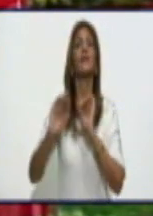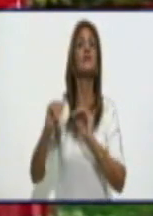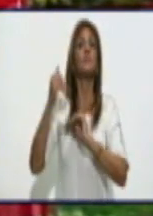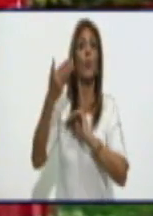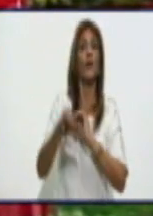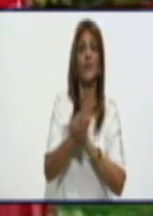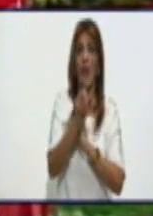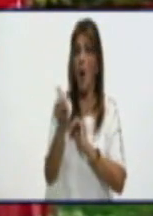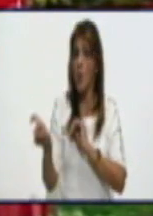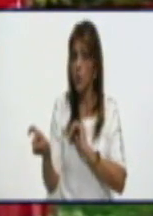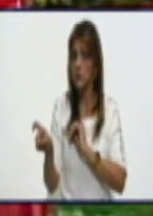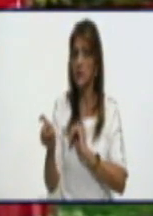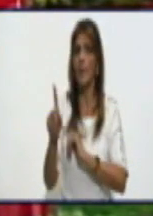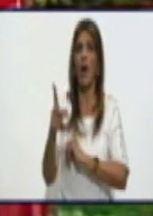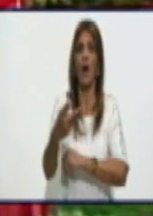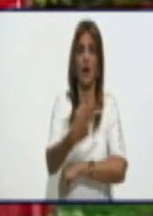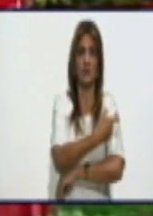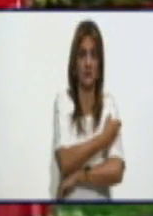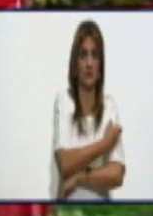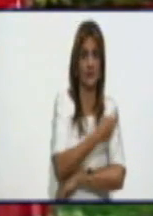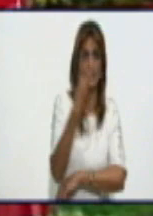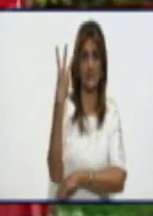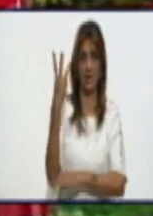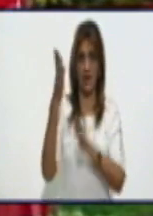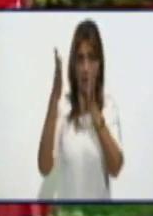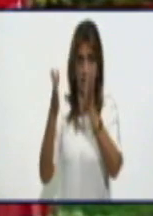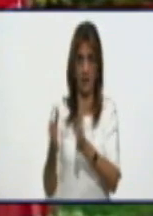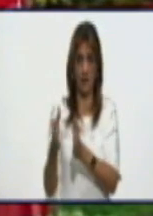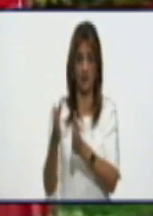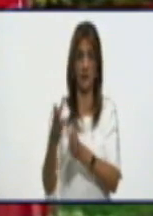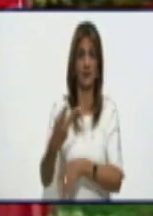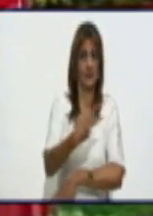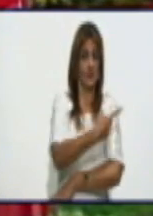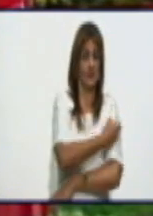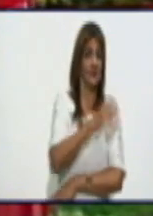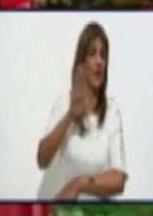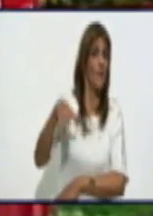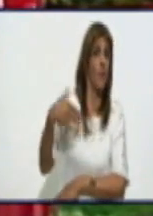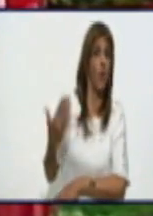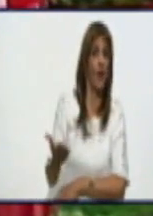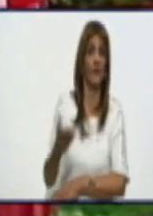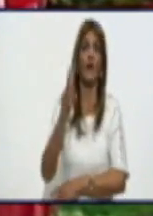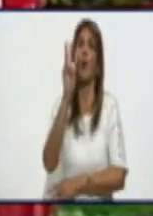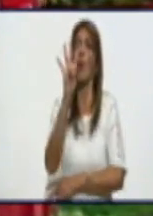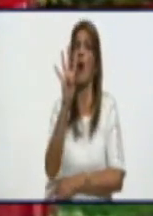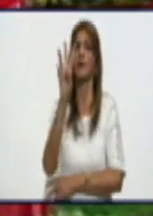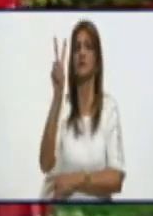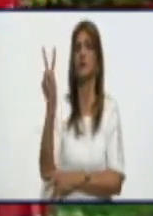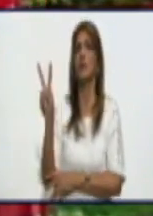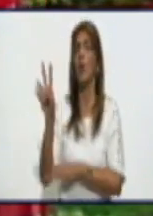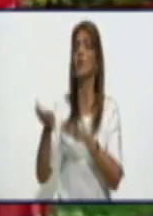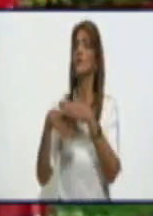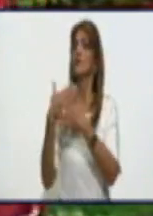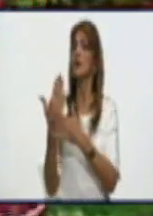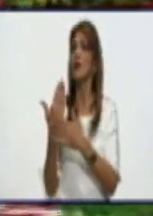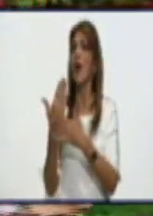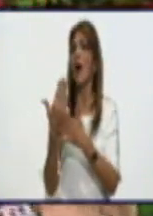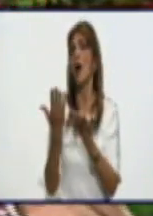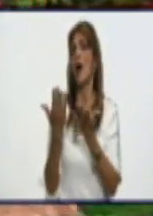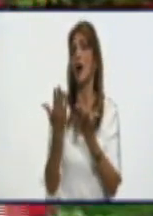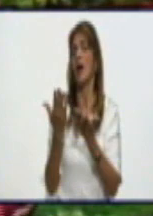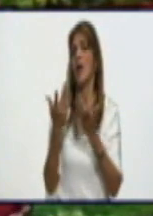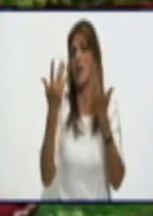usted no tiene en su cuerpo la cantidad de inmunógeno necesario para que pueda combatir la enfermedad. O sea,